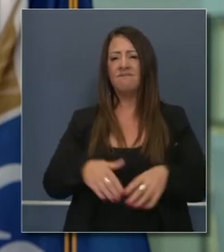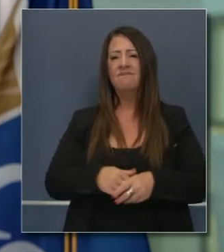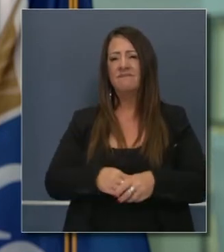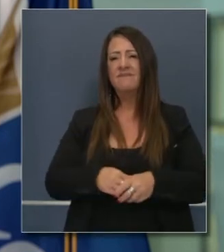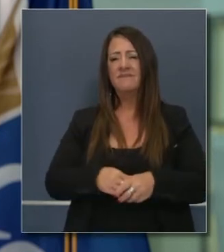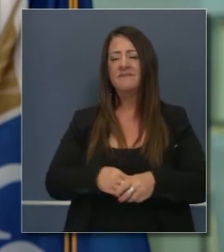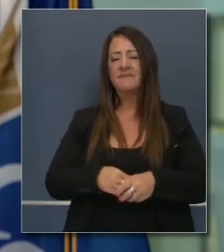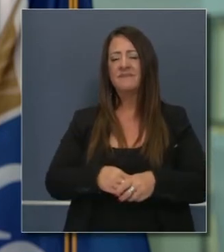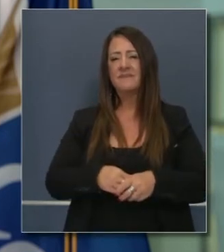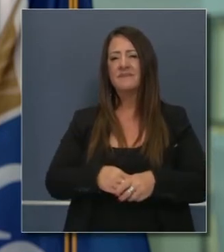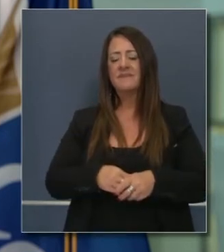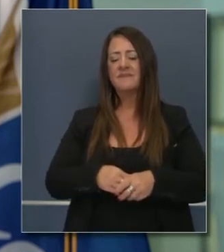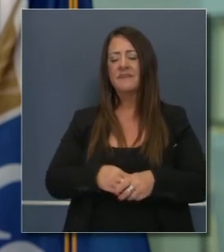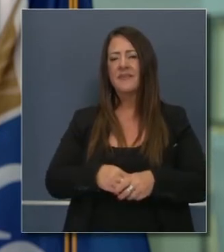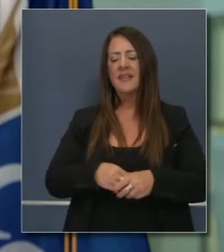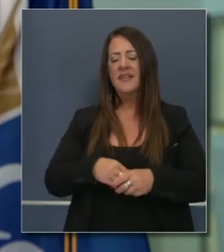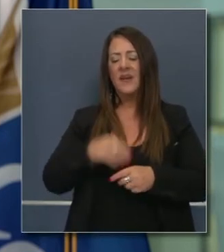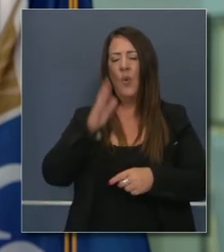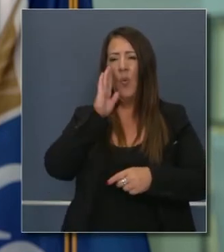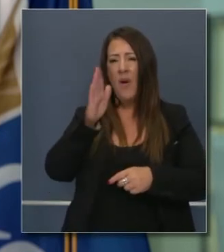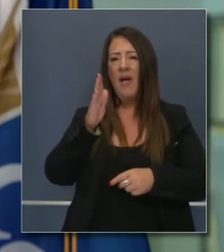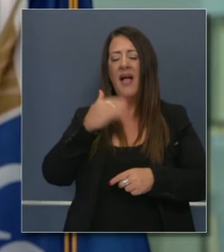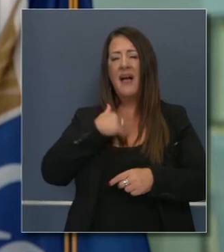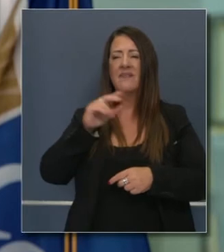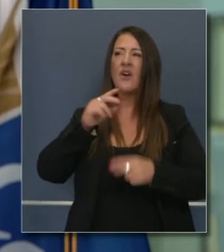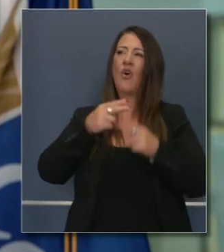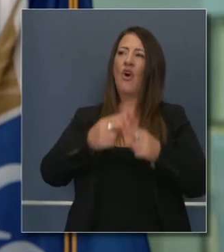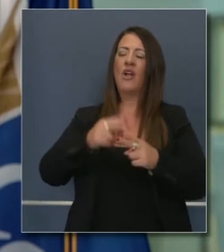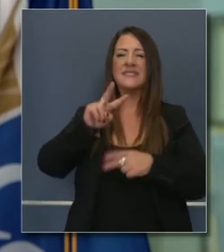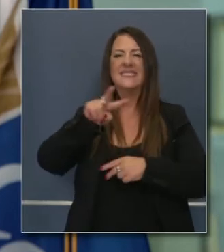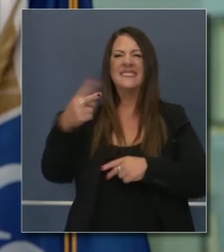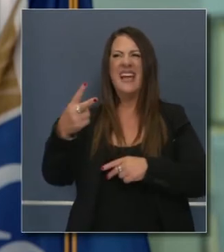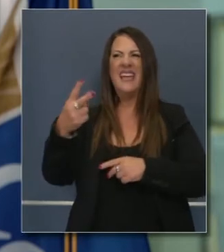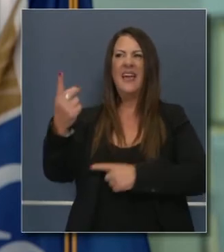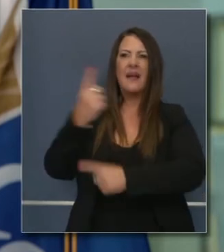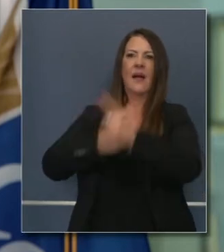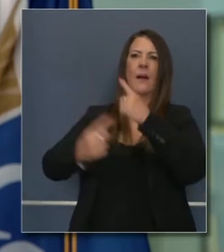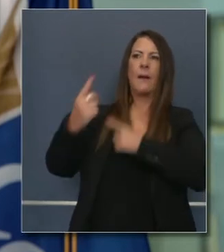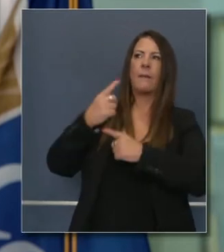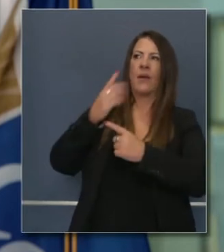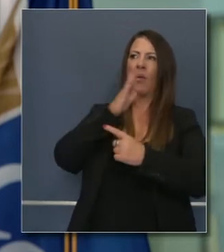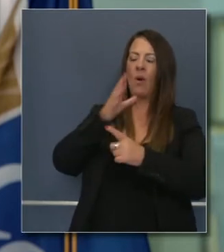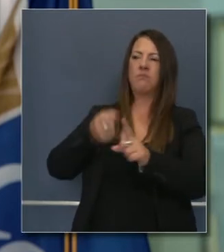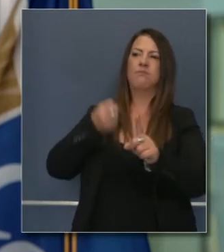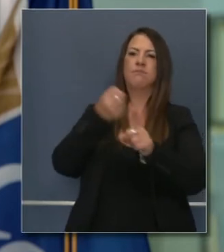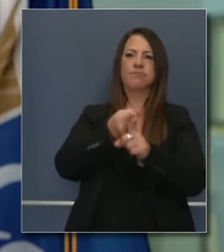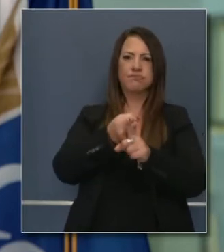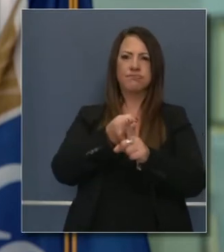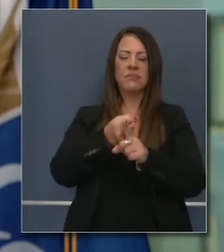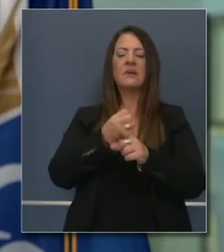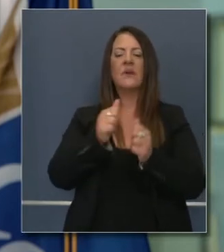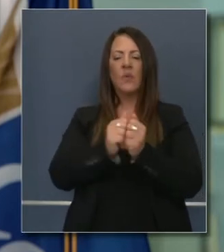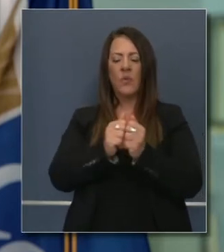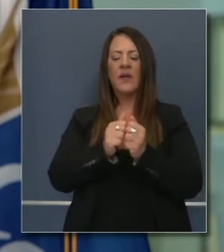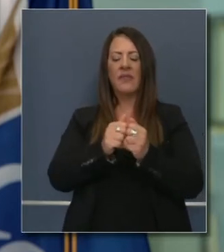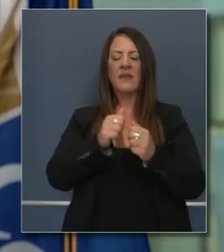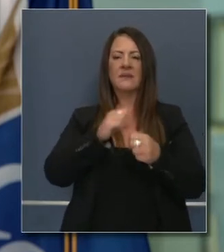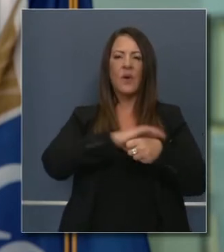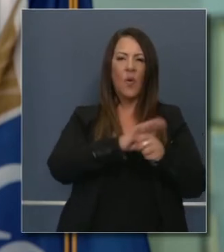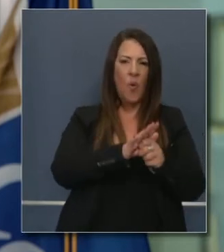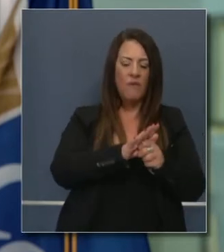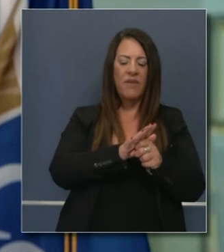la temporada del resfriado. Así que tenemos que lidiar con esta segunda ola y acercarnos a estas